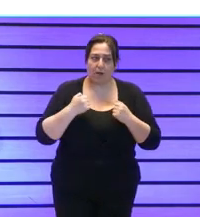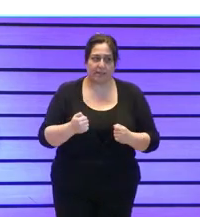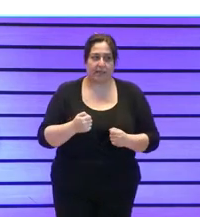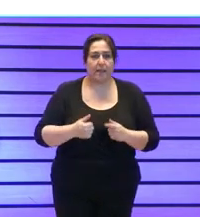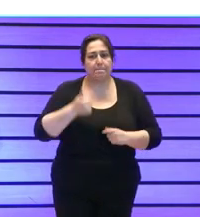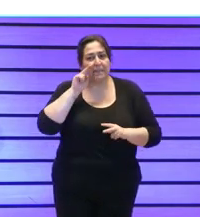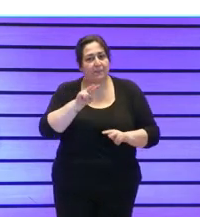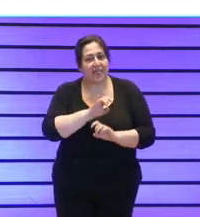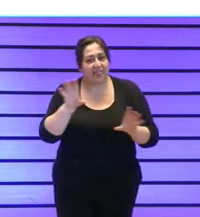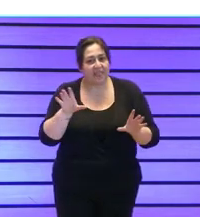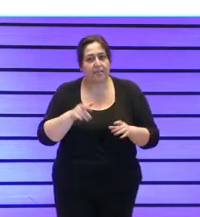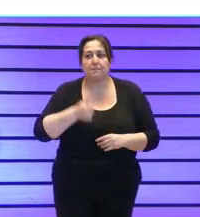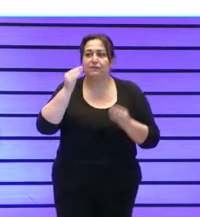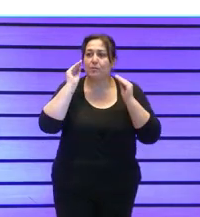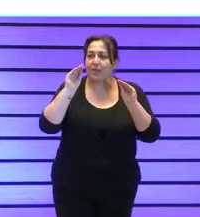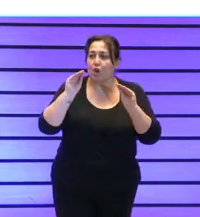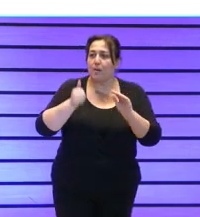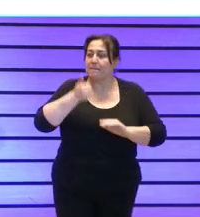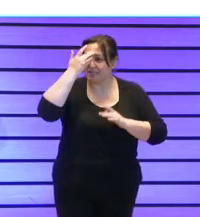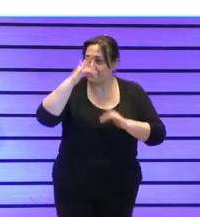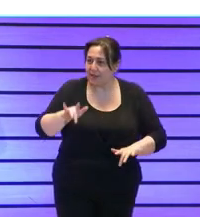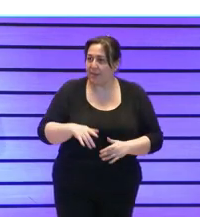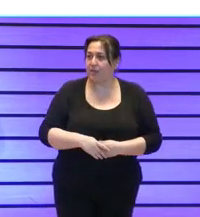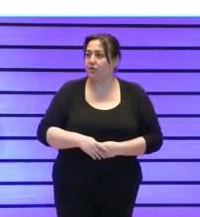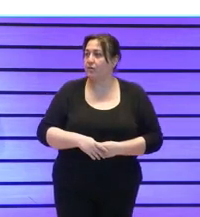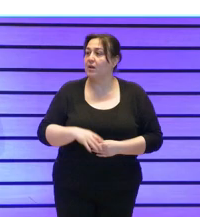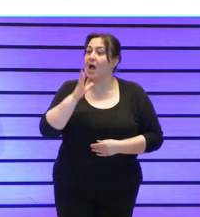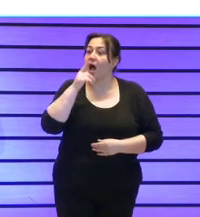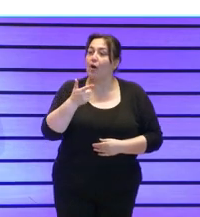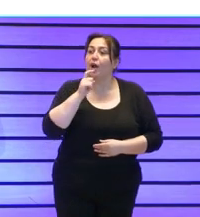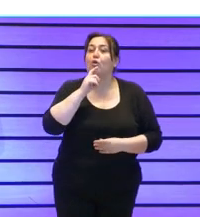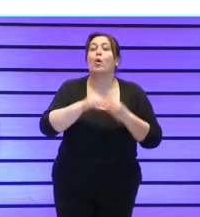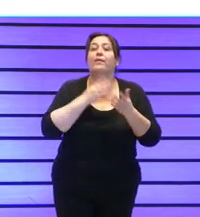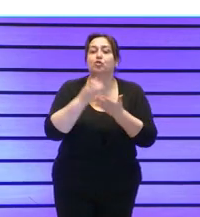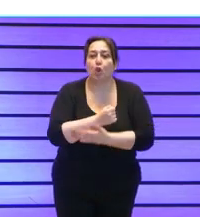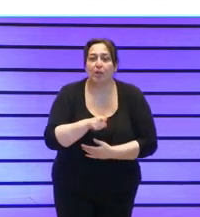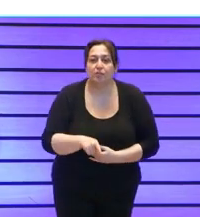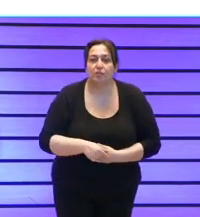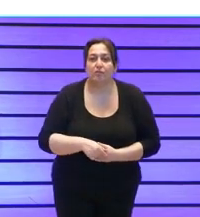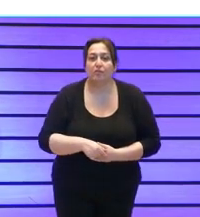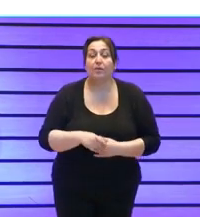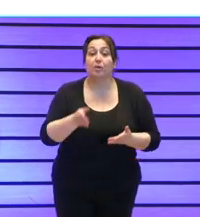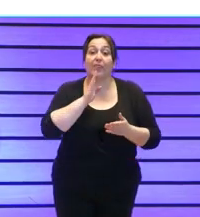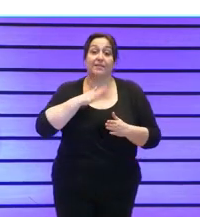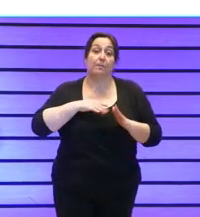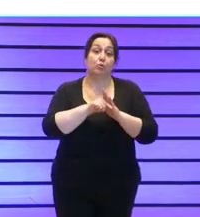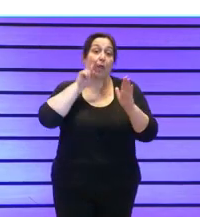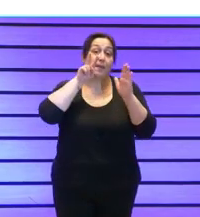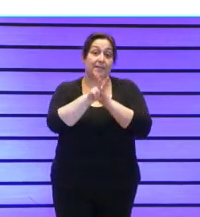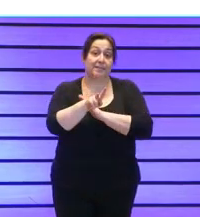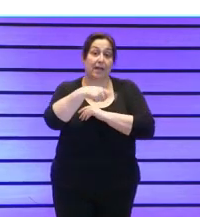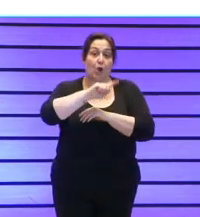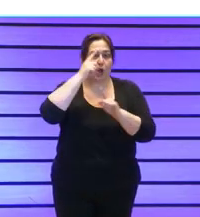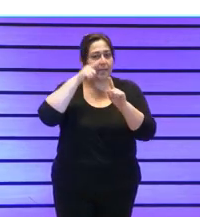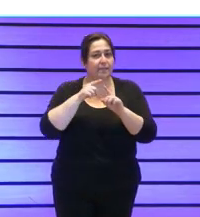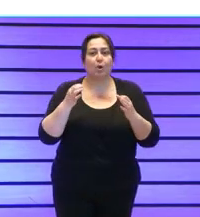con más evidencias, con más formación, con más sensibilización. Y ahora, ¿cómo hacemos todo esto? Pues desde nuestro punto de vista, la